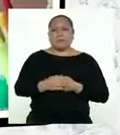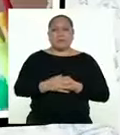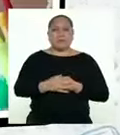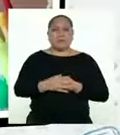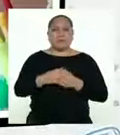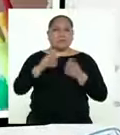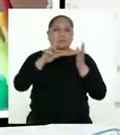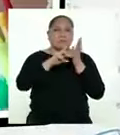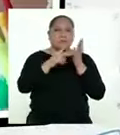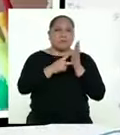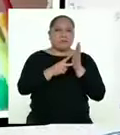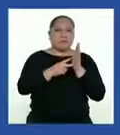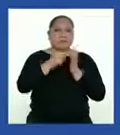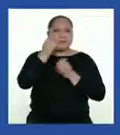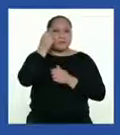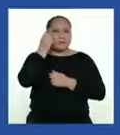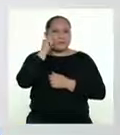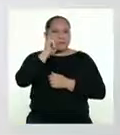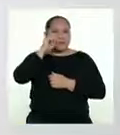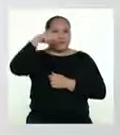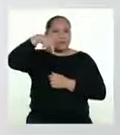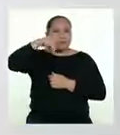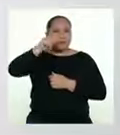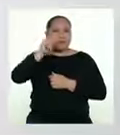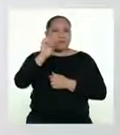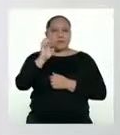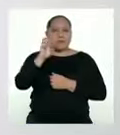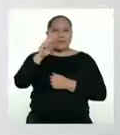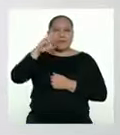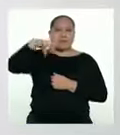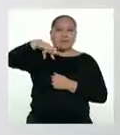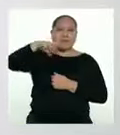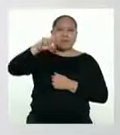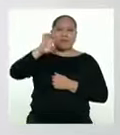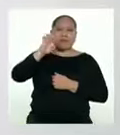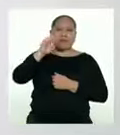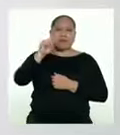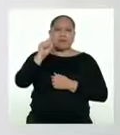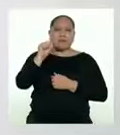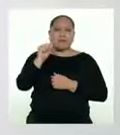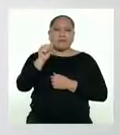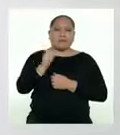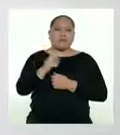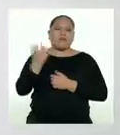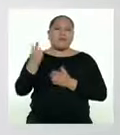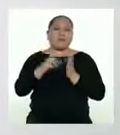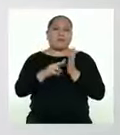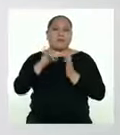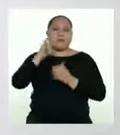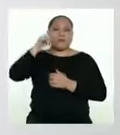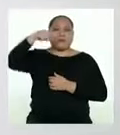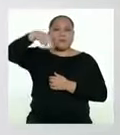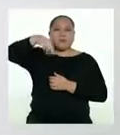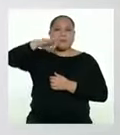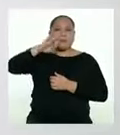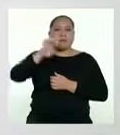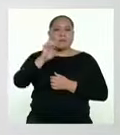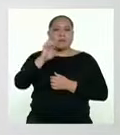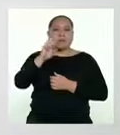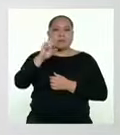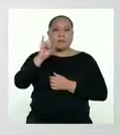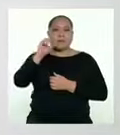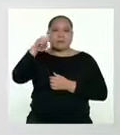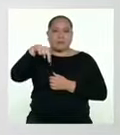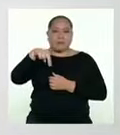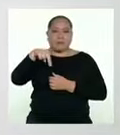interpretar e inferir? Todas las veces que sea necesario. La inferencia y